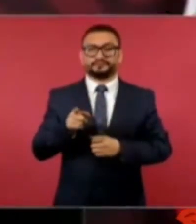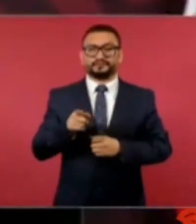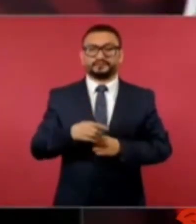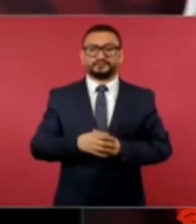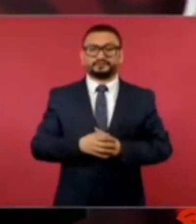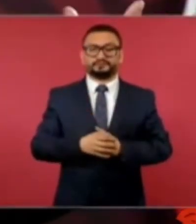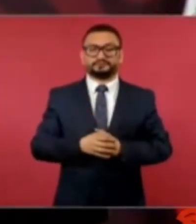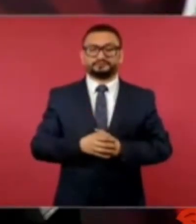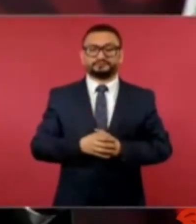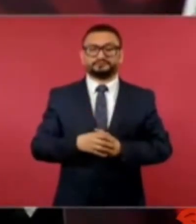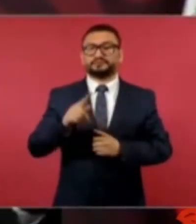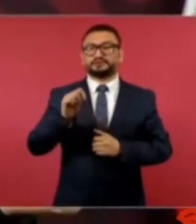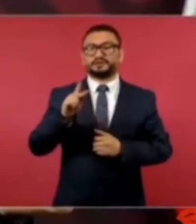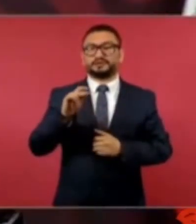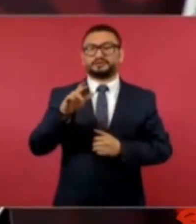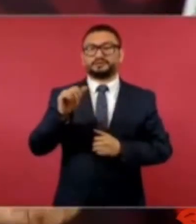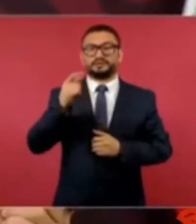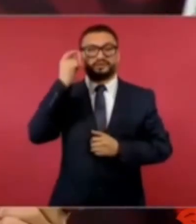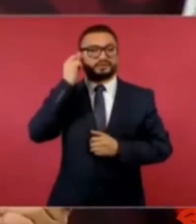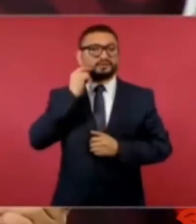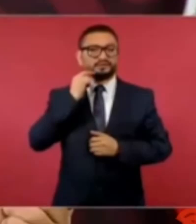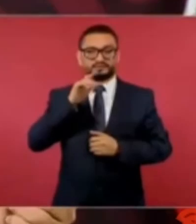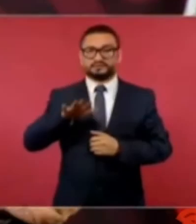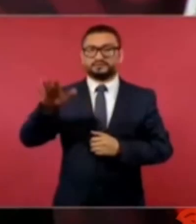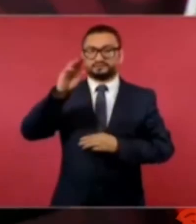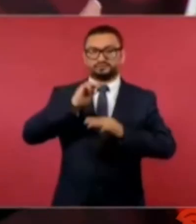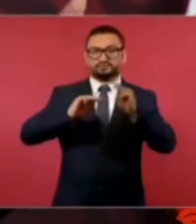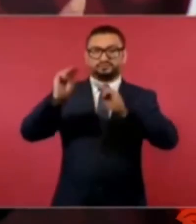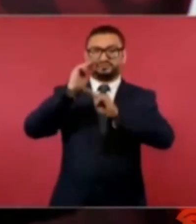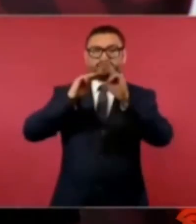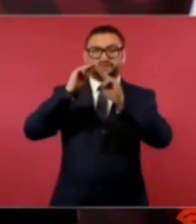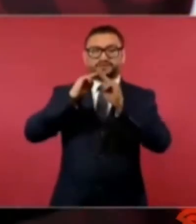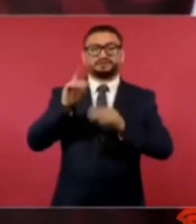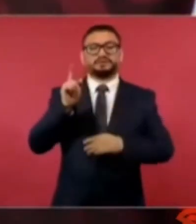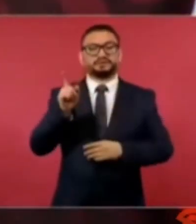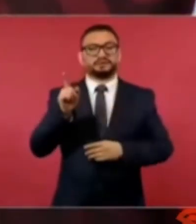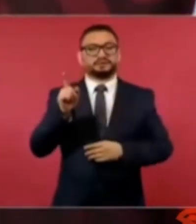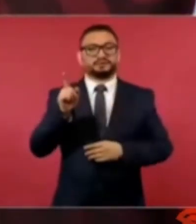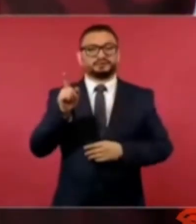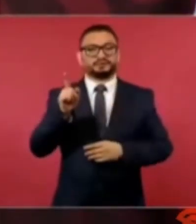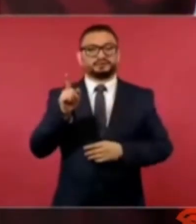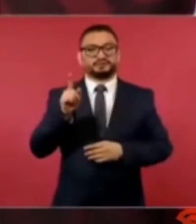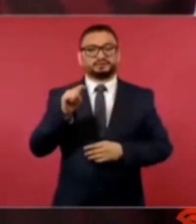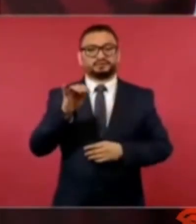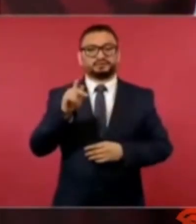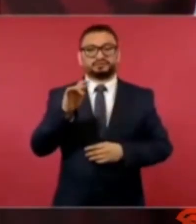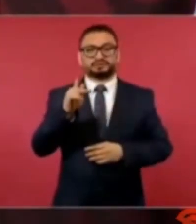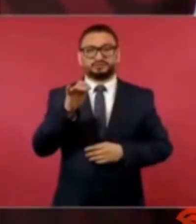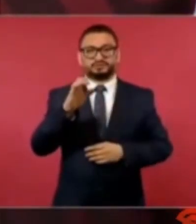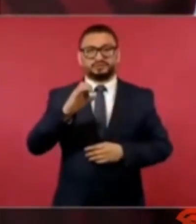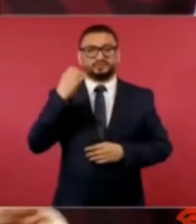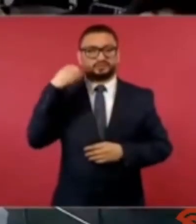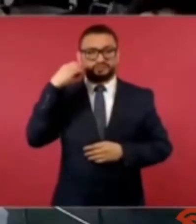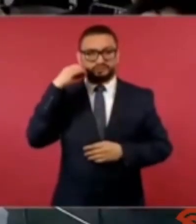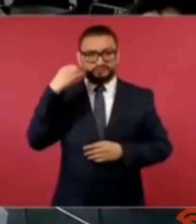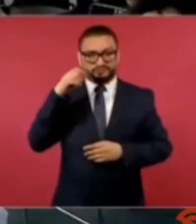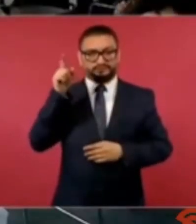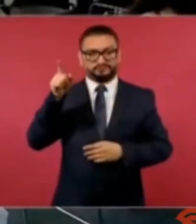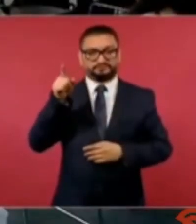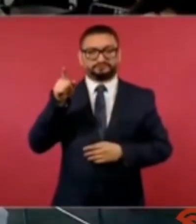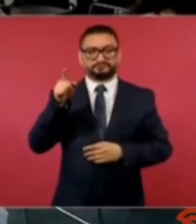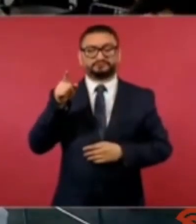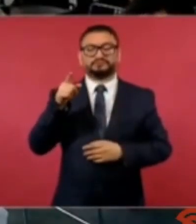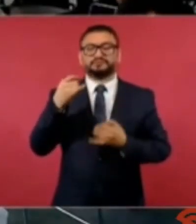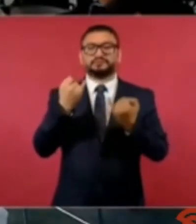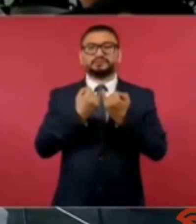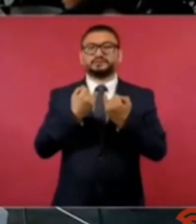de Tlapa Guerrero de la montaña y el de Tuxepé Oaxaca el de